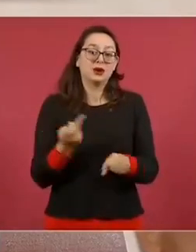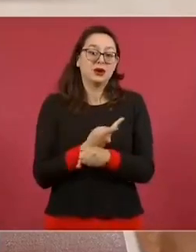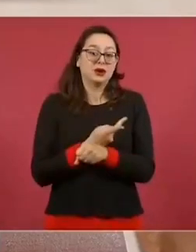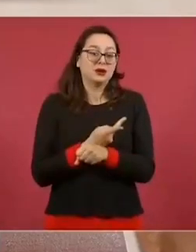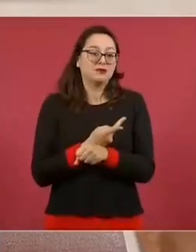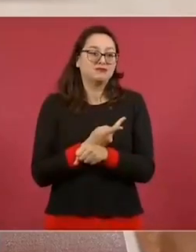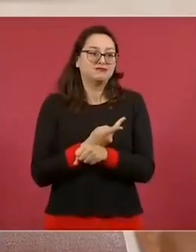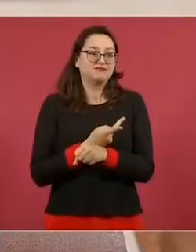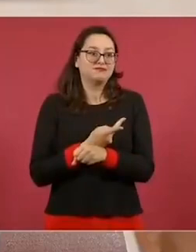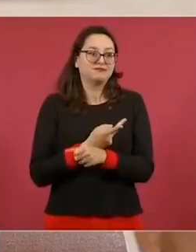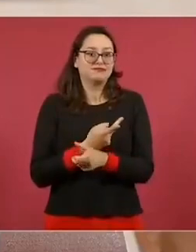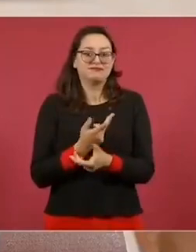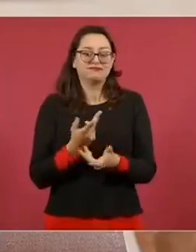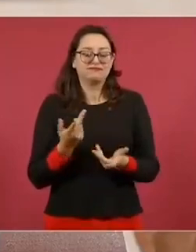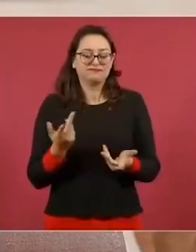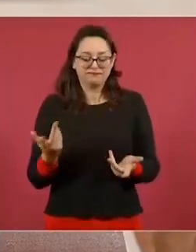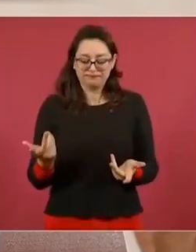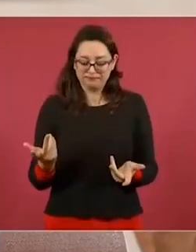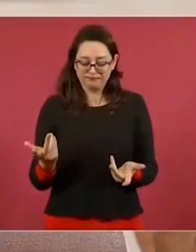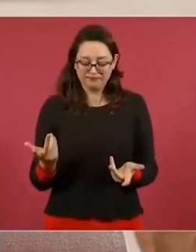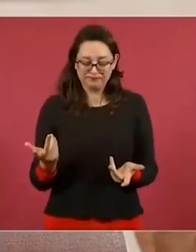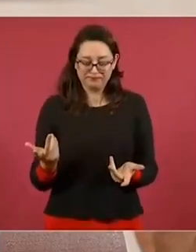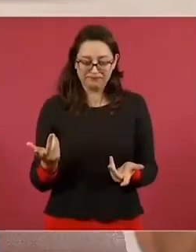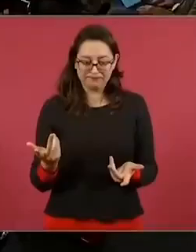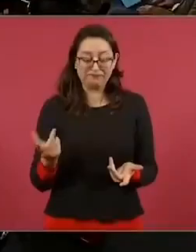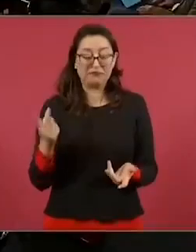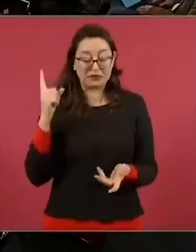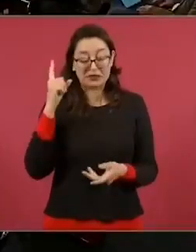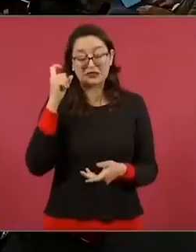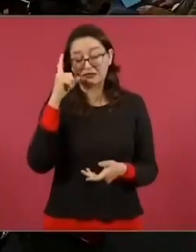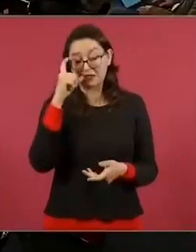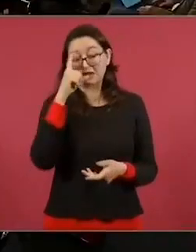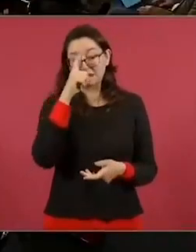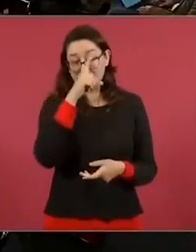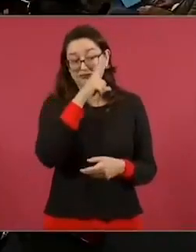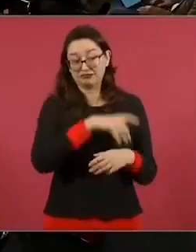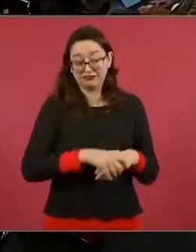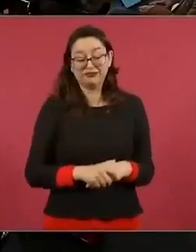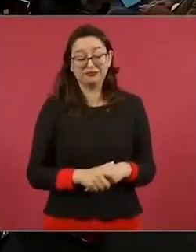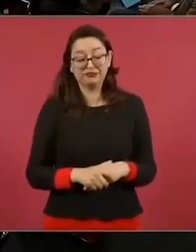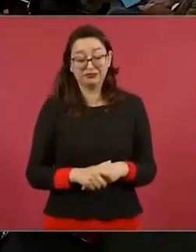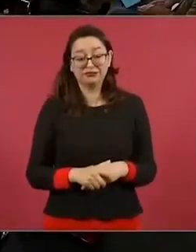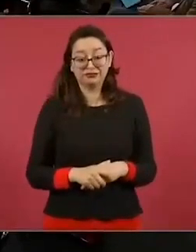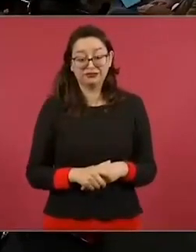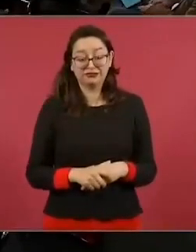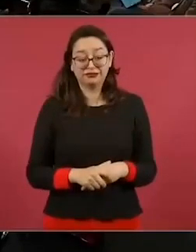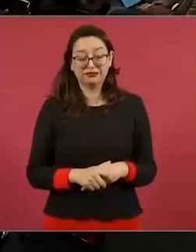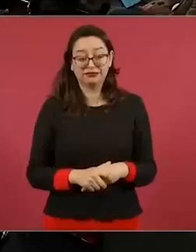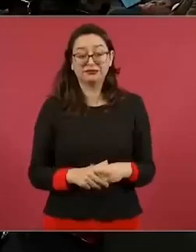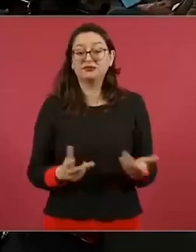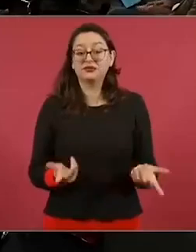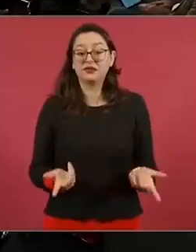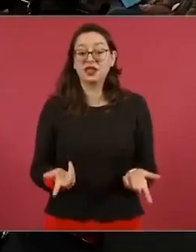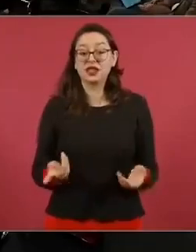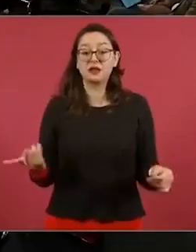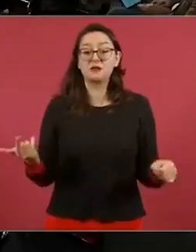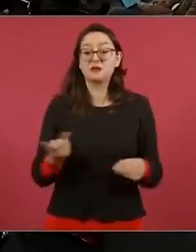complejo porque no sucede. miedo cuando Entonces, ...